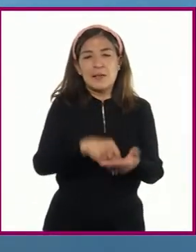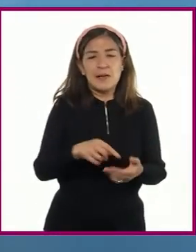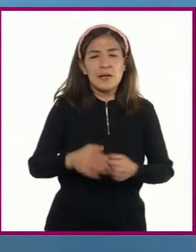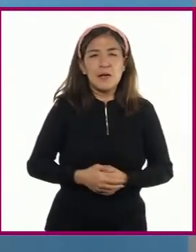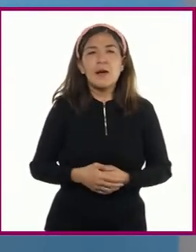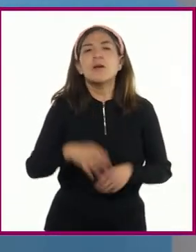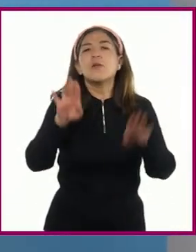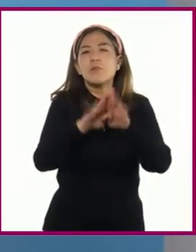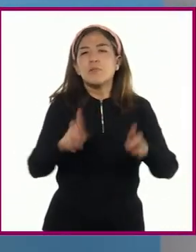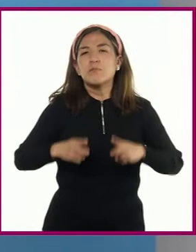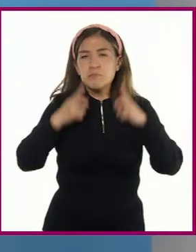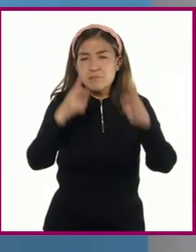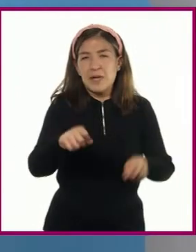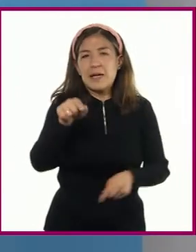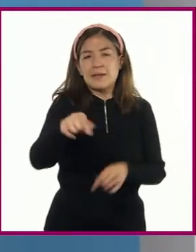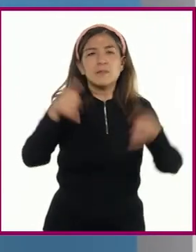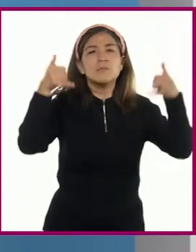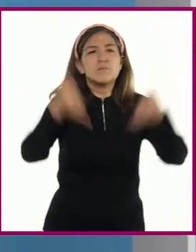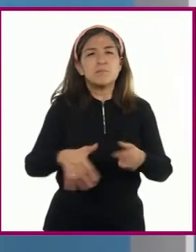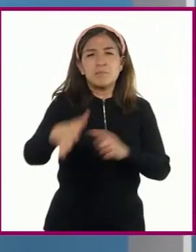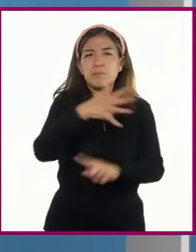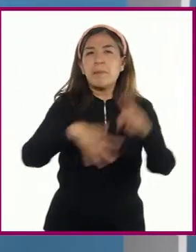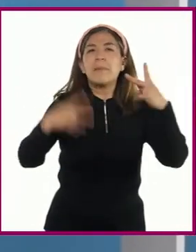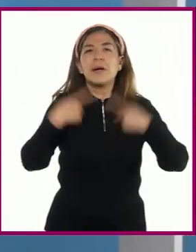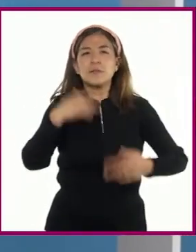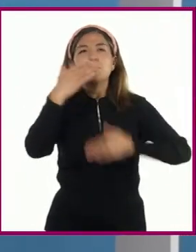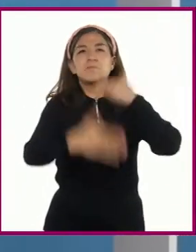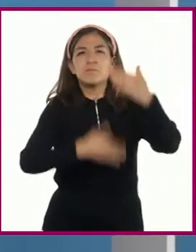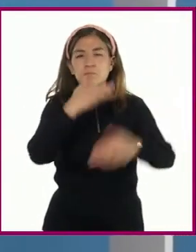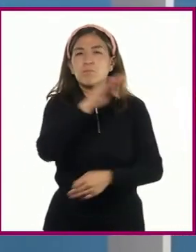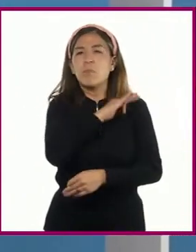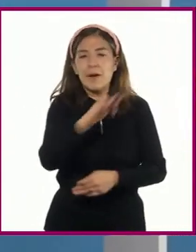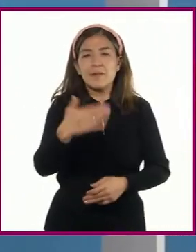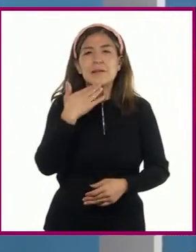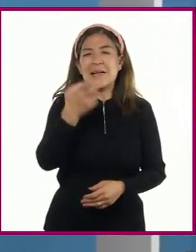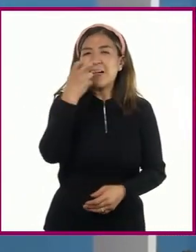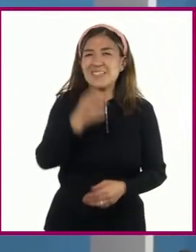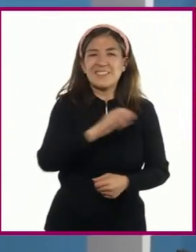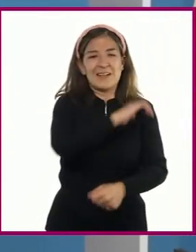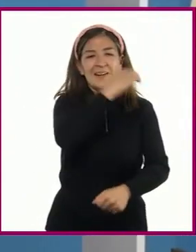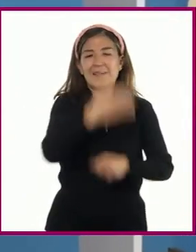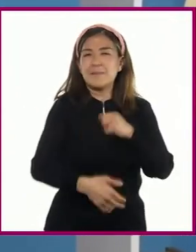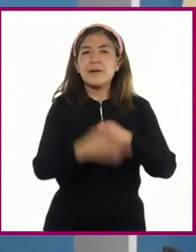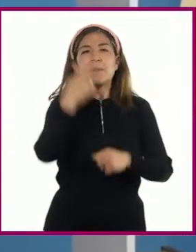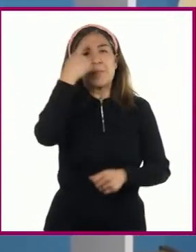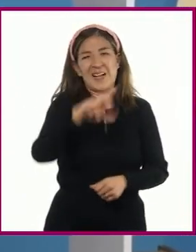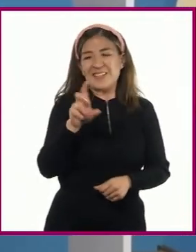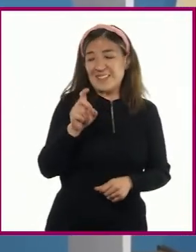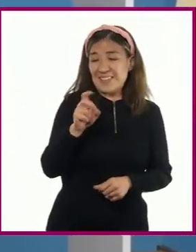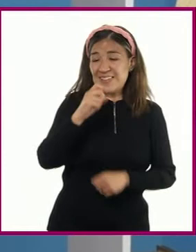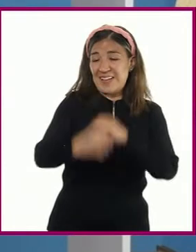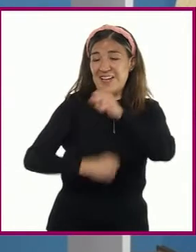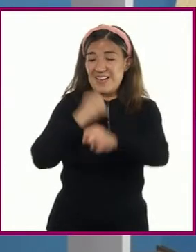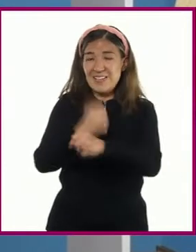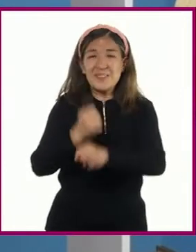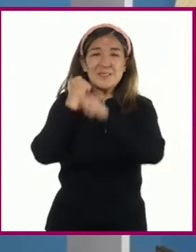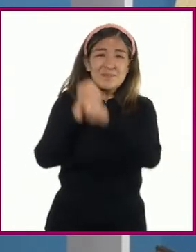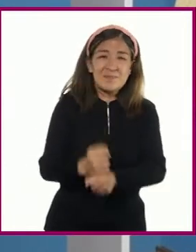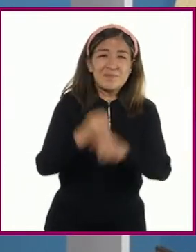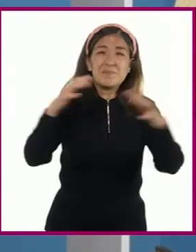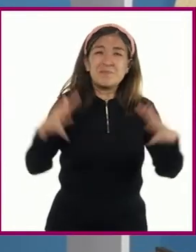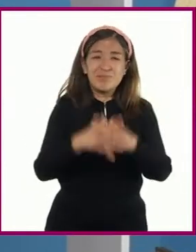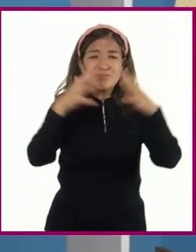garantizó a la provincia rebelde una autonomía avanzada, poniendo fin a 30 años de conflicto armado en Indonesia,